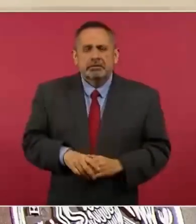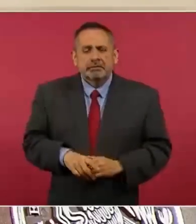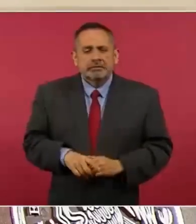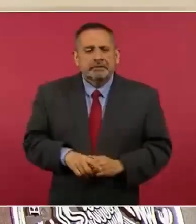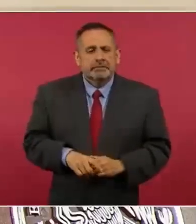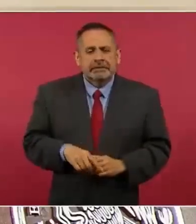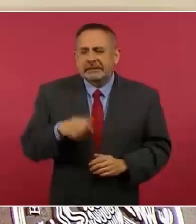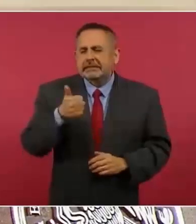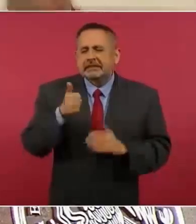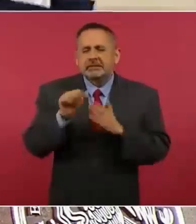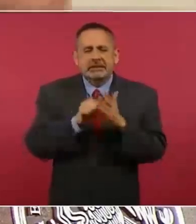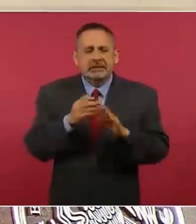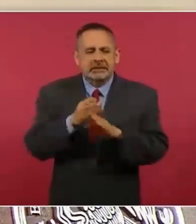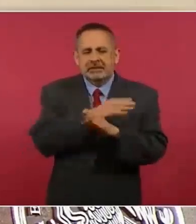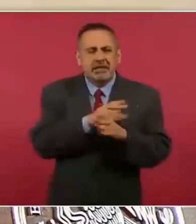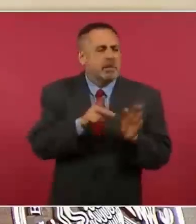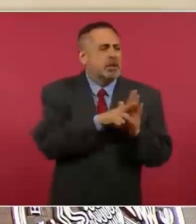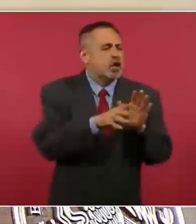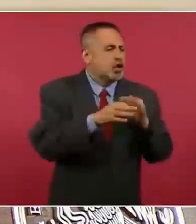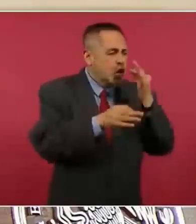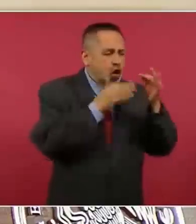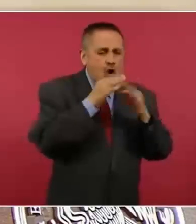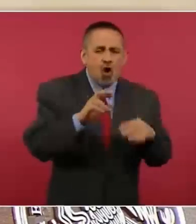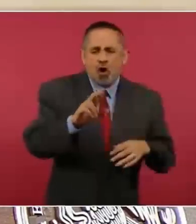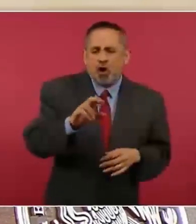Seis meses, agarra el Reforma,